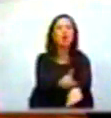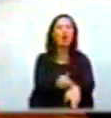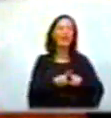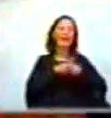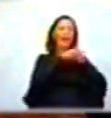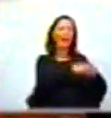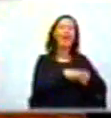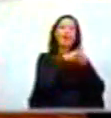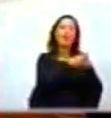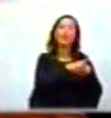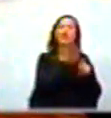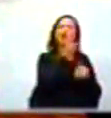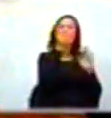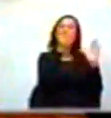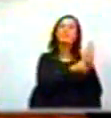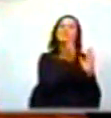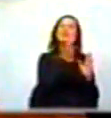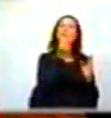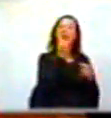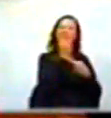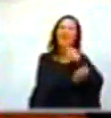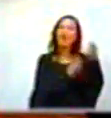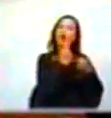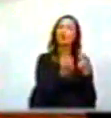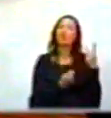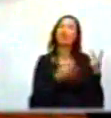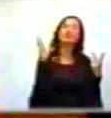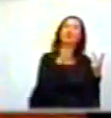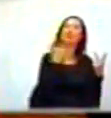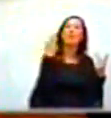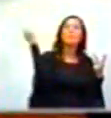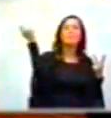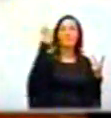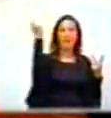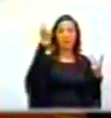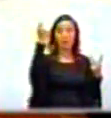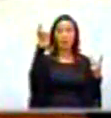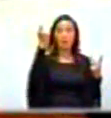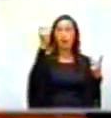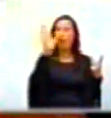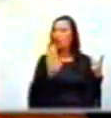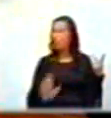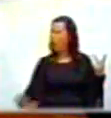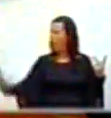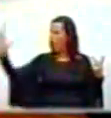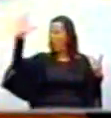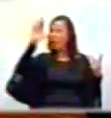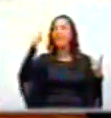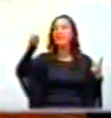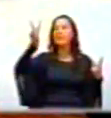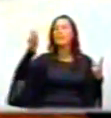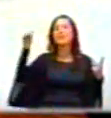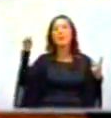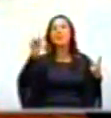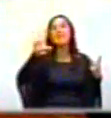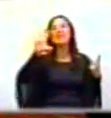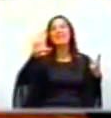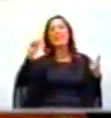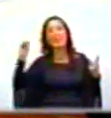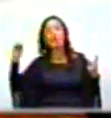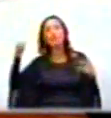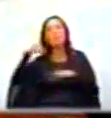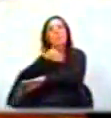2007 para dos negocios en el departamento del Meta. Todo el Meta recibió 17.500 millones.